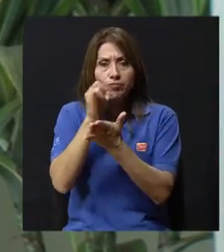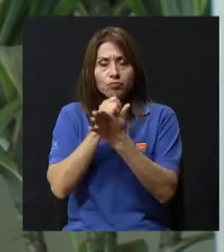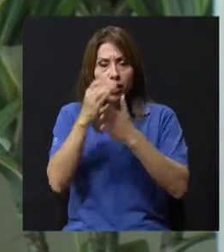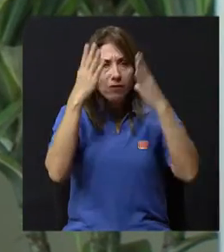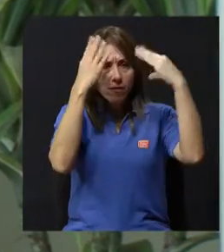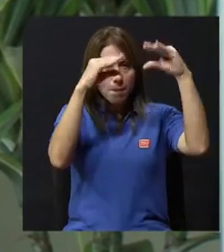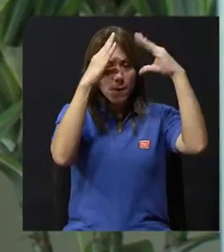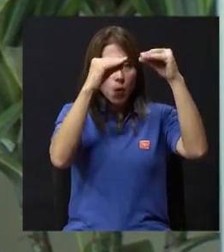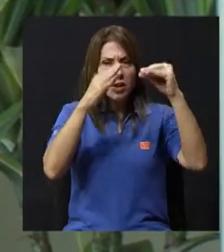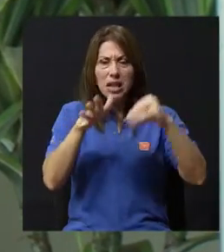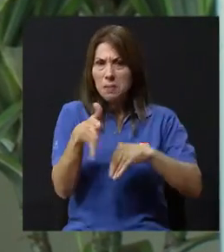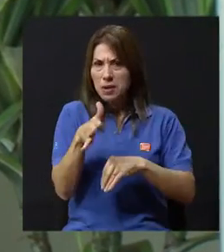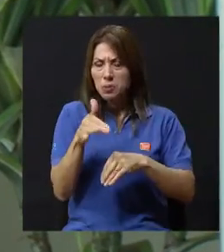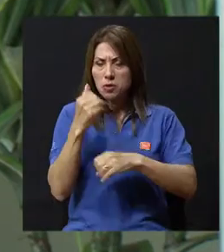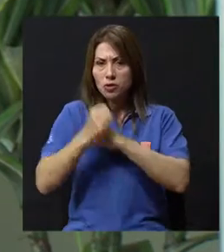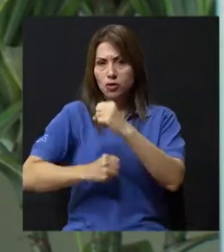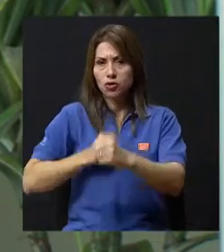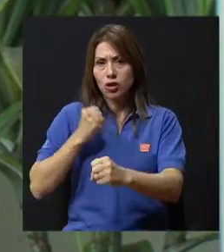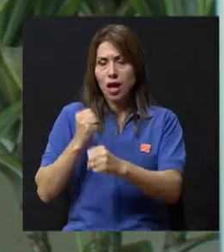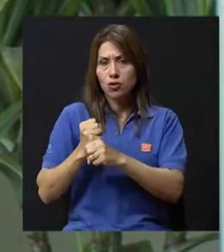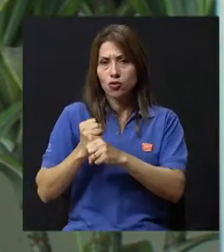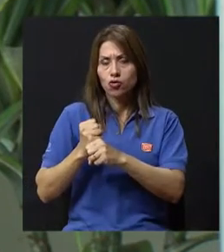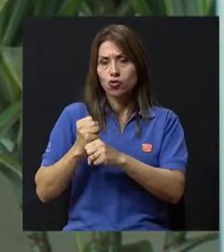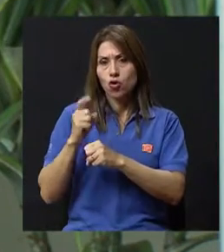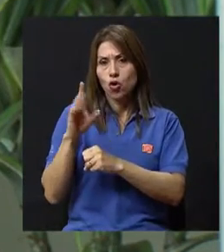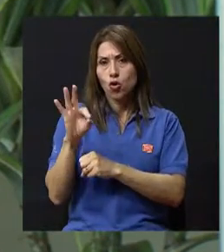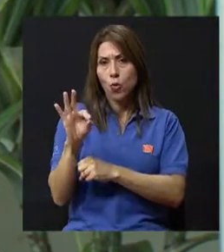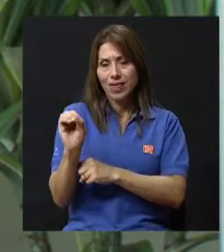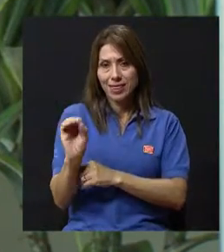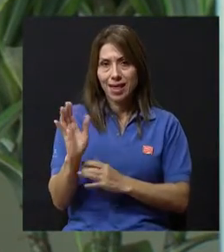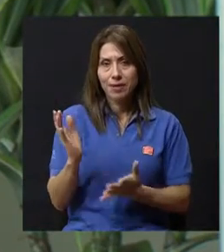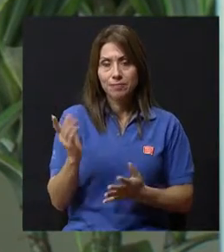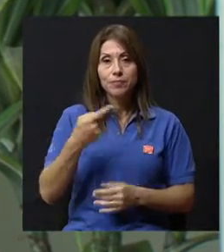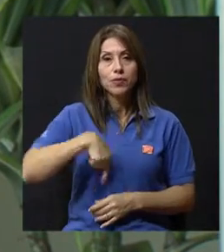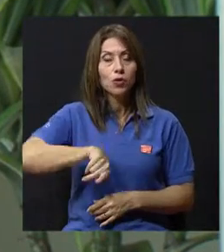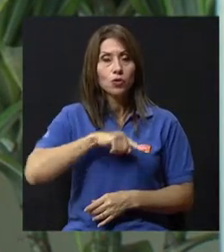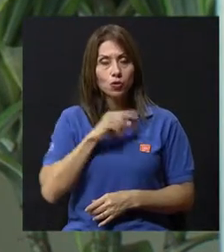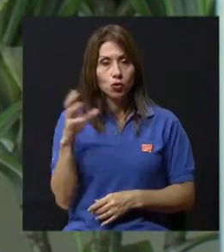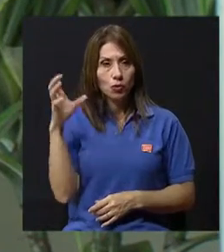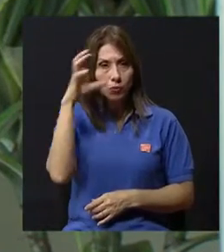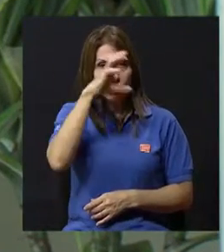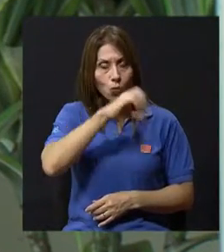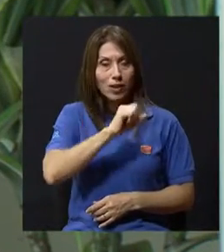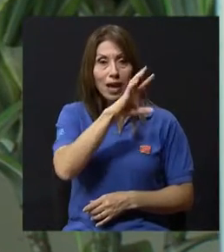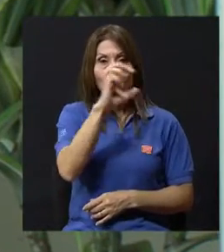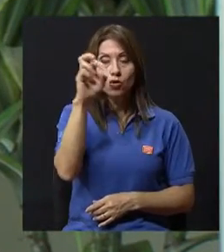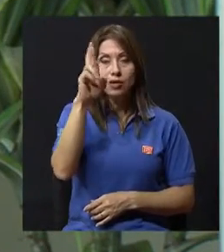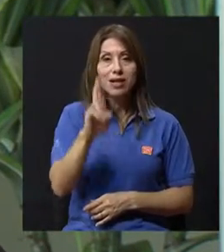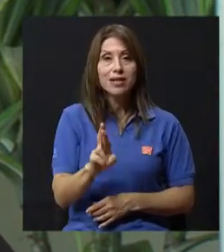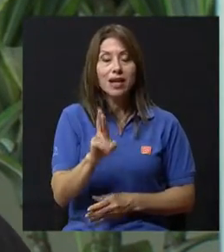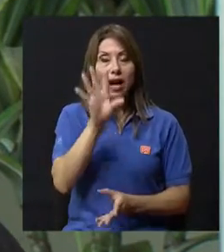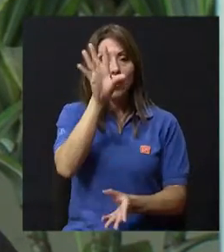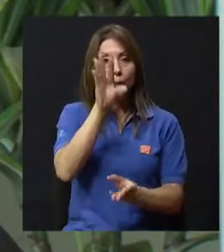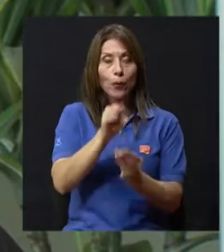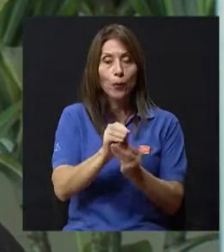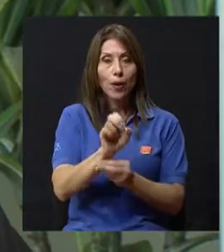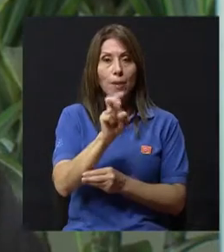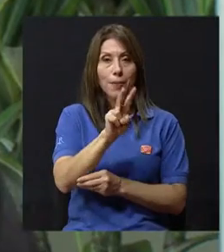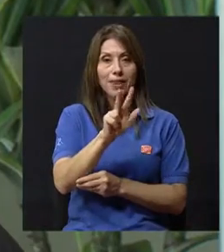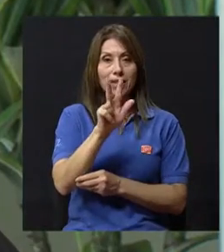los años 90, encontramos que la cifra en nuestro país era de un 23